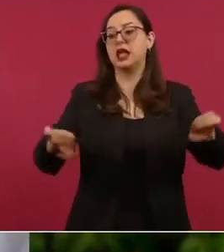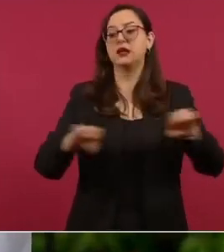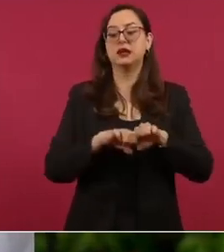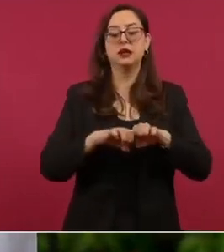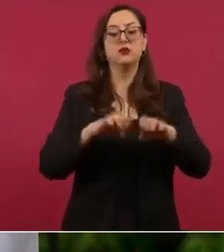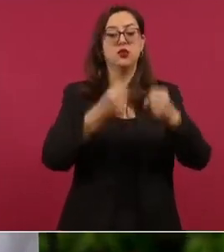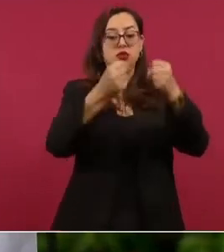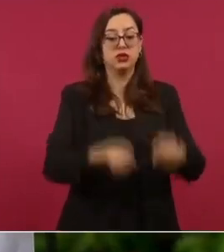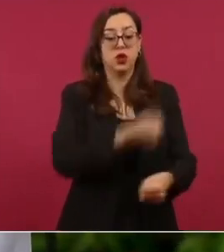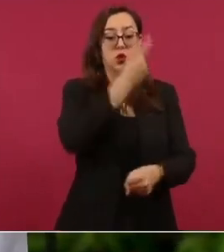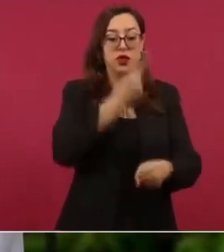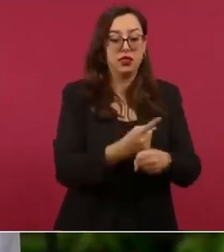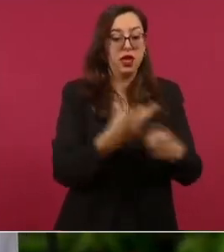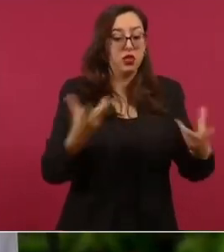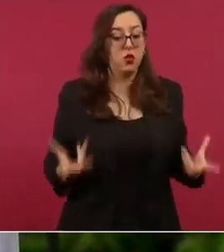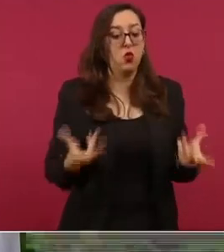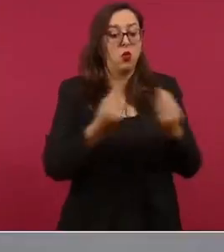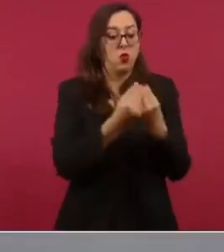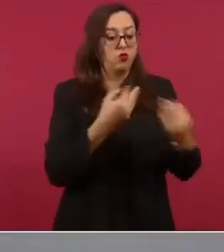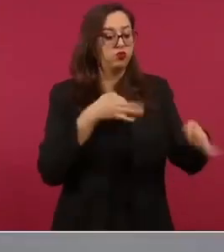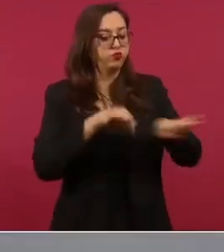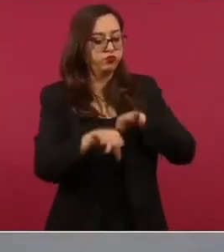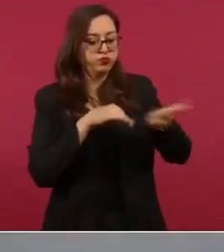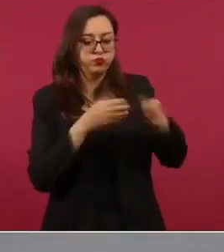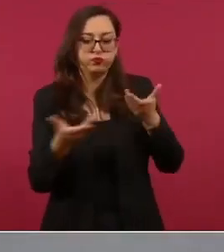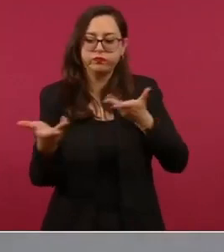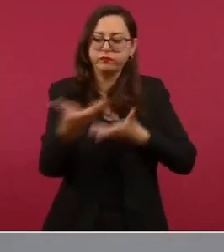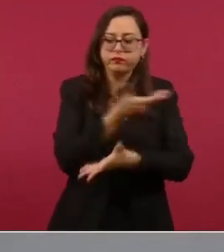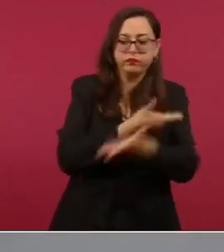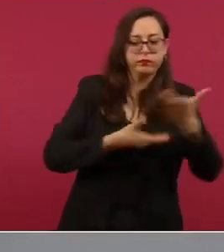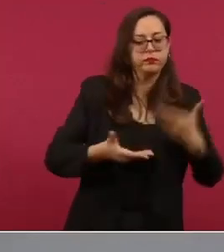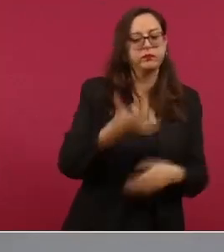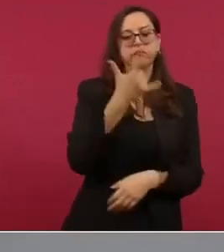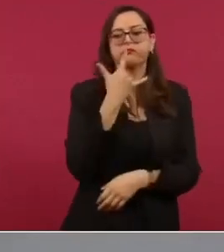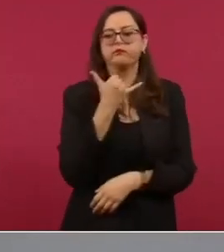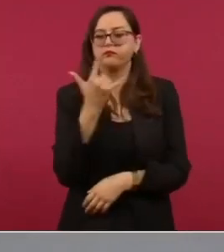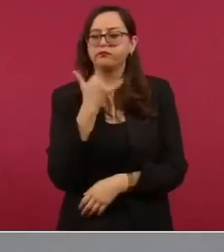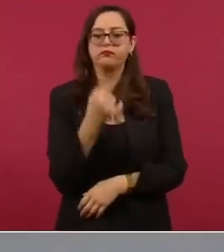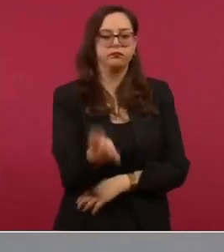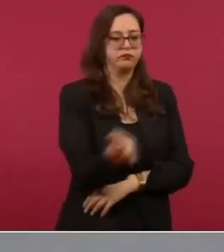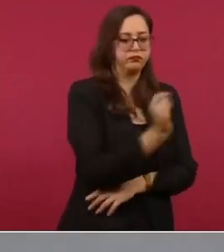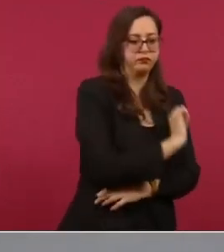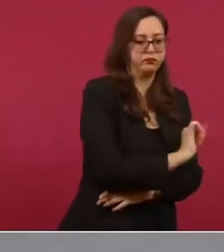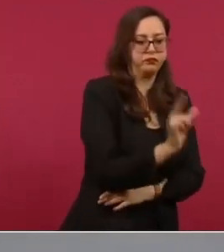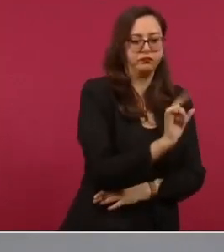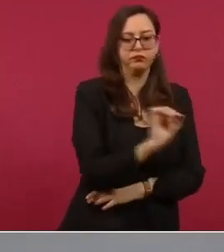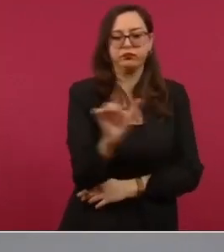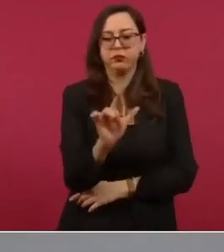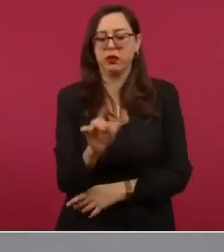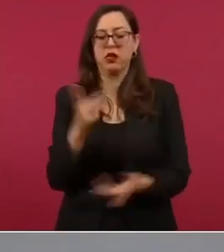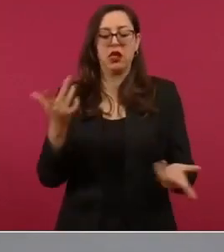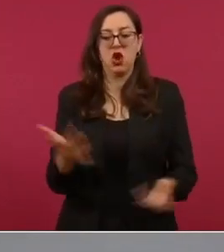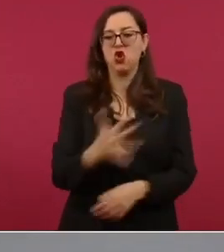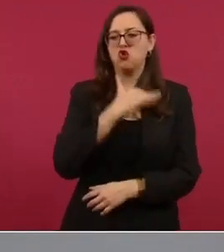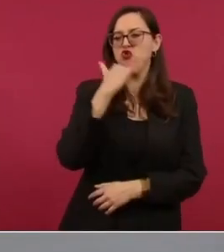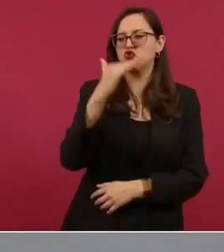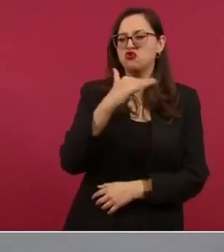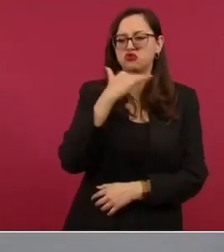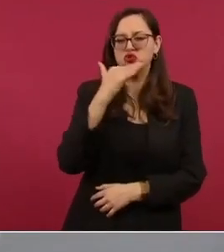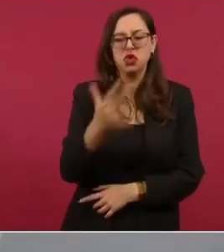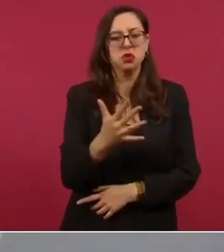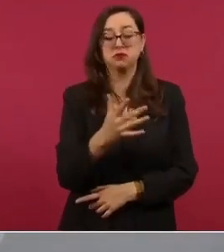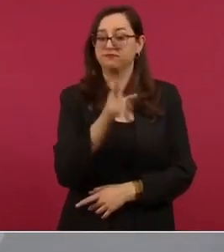la perseverancia el profesionalismo el no permitir la corrupción y la impunidad